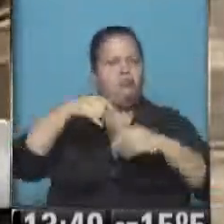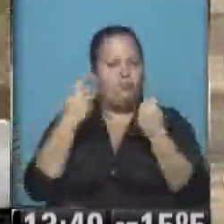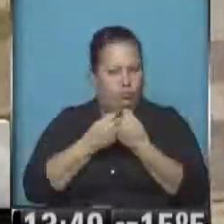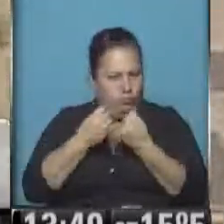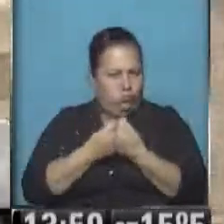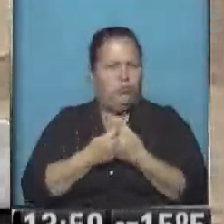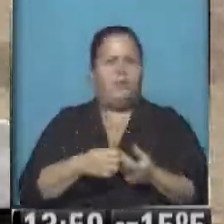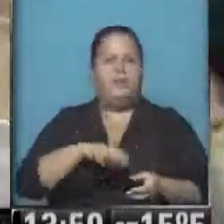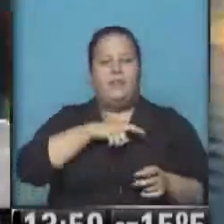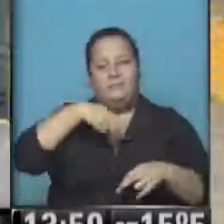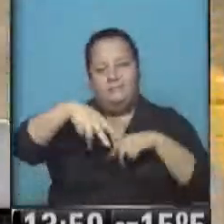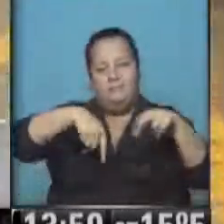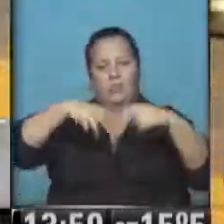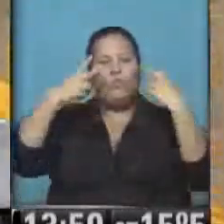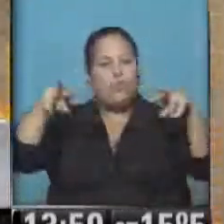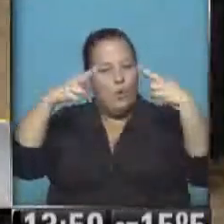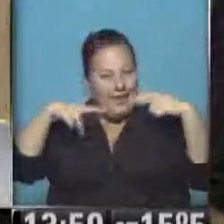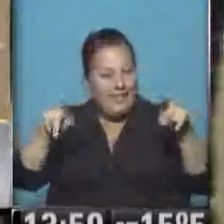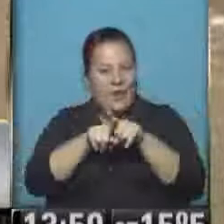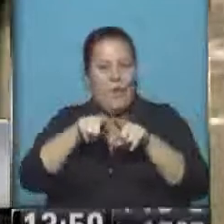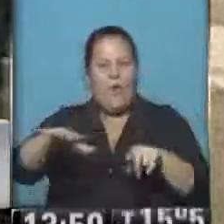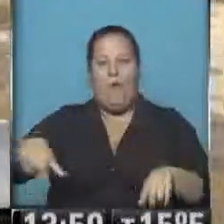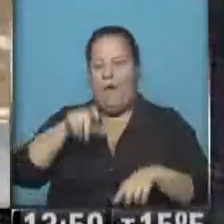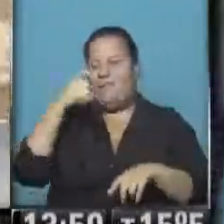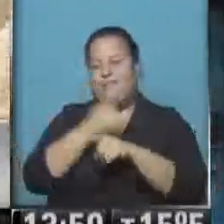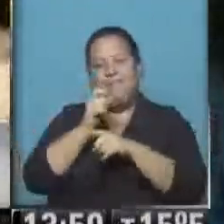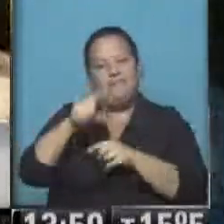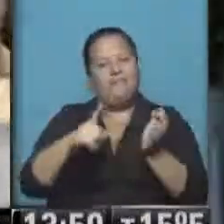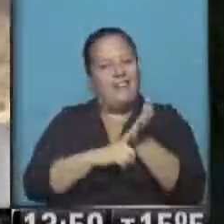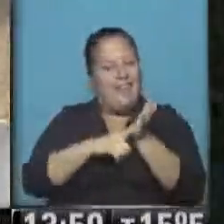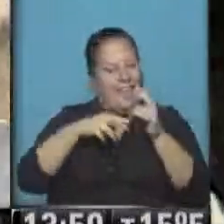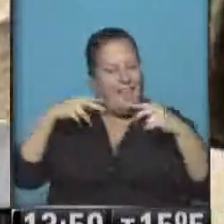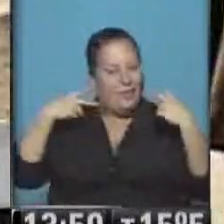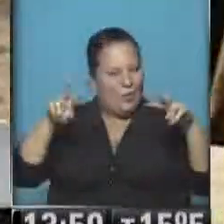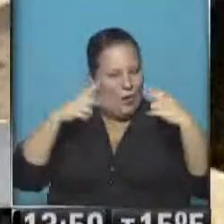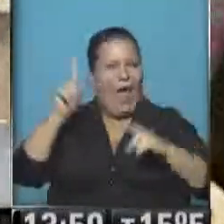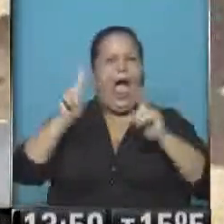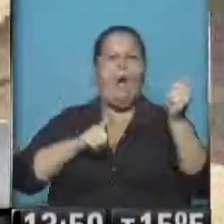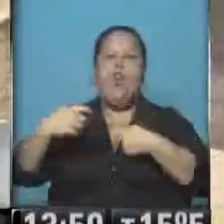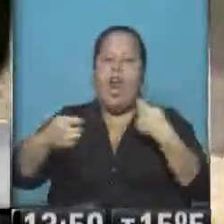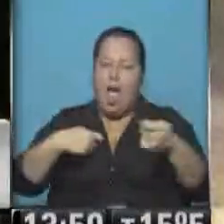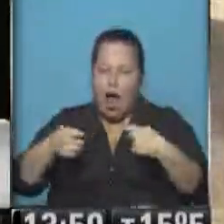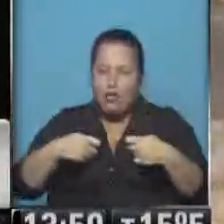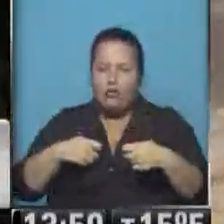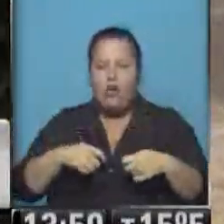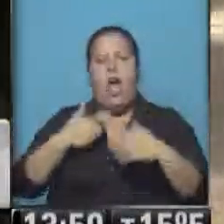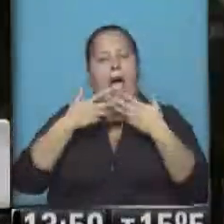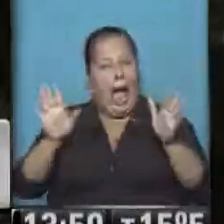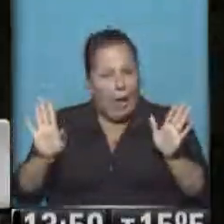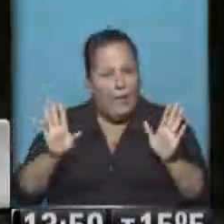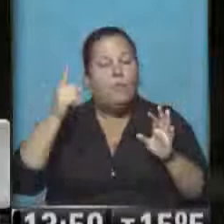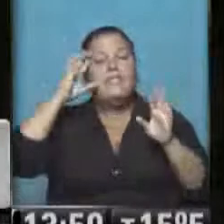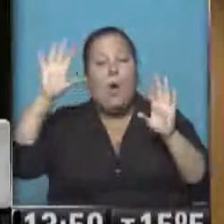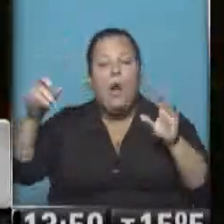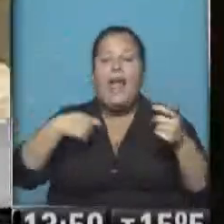que se van trasladando, también de turistas como este lugar lo acredita siempre, y hay algunos comercios que están abiertos, porque